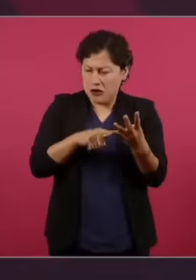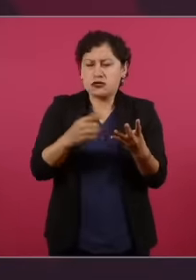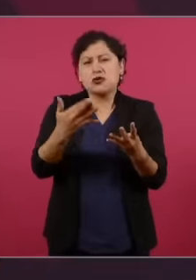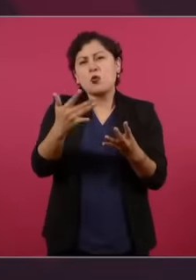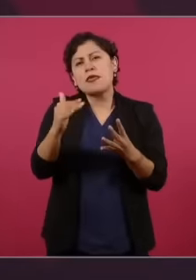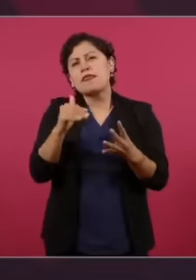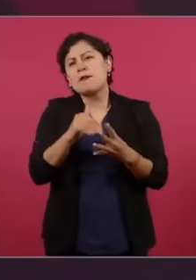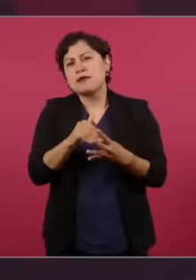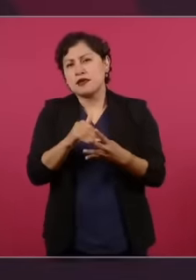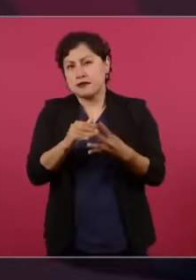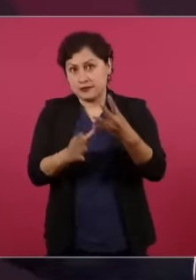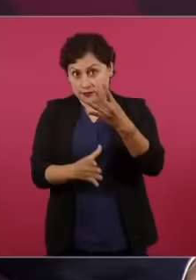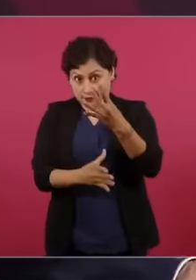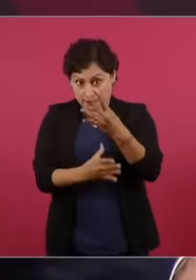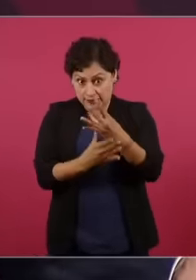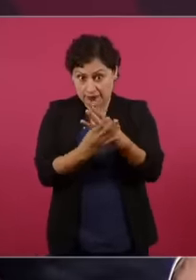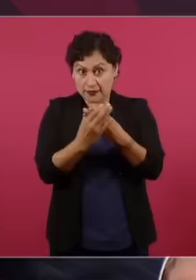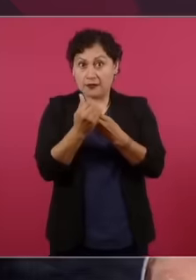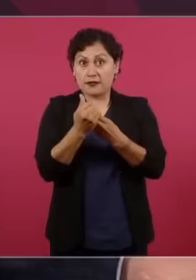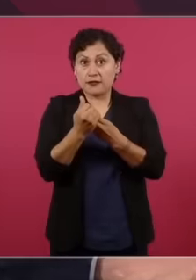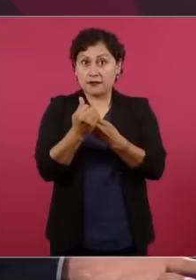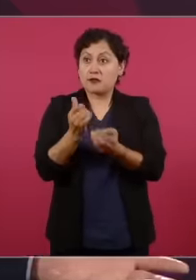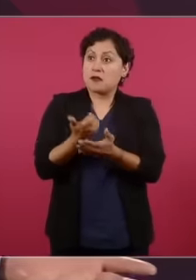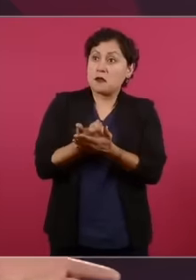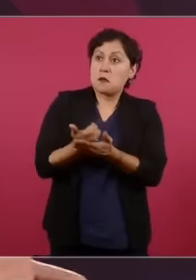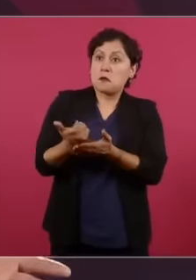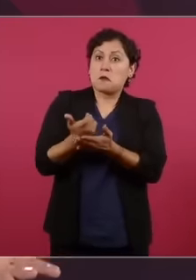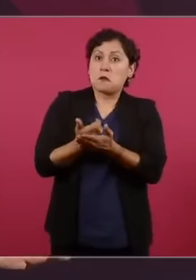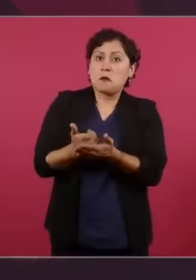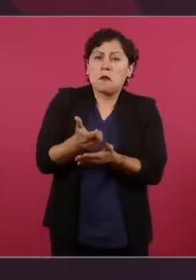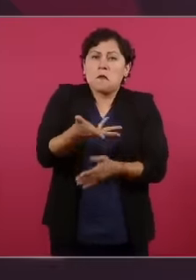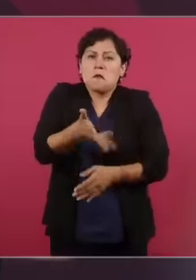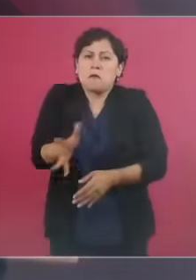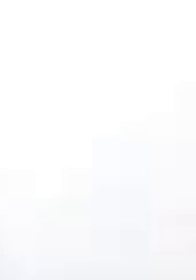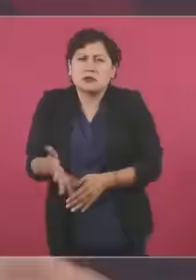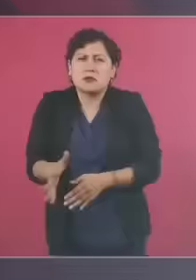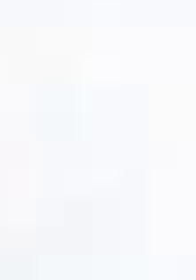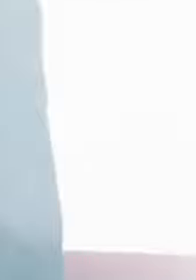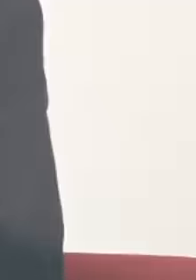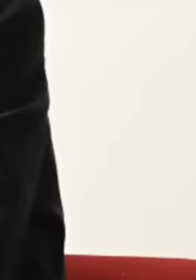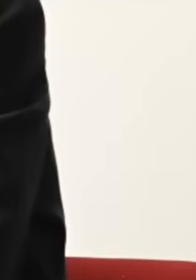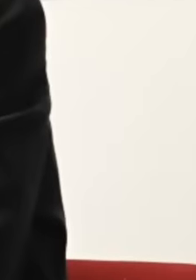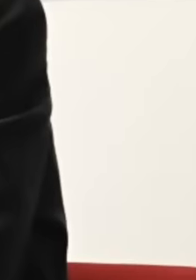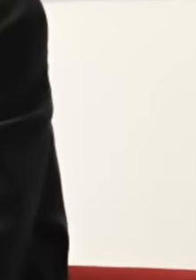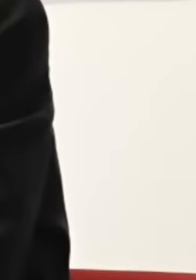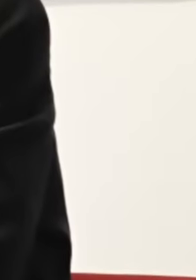pero se lleva como 500, 600 mil al mes.